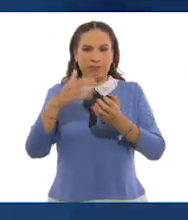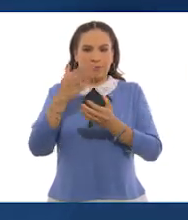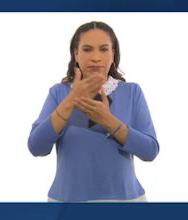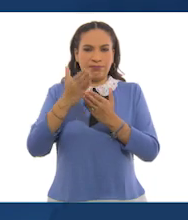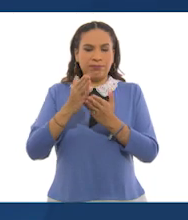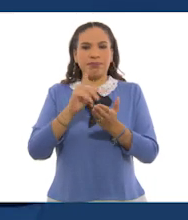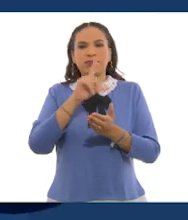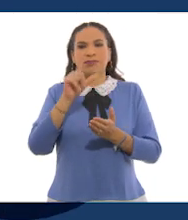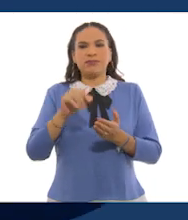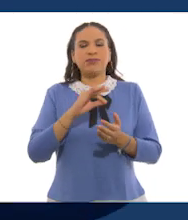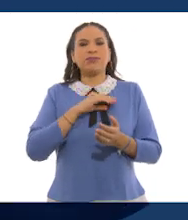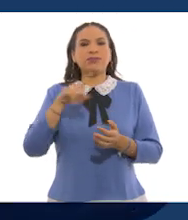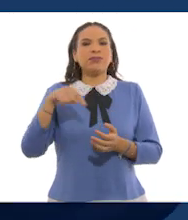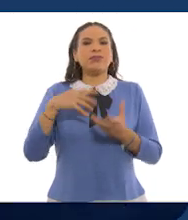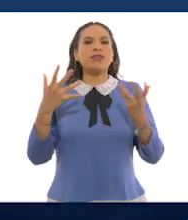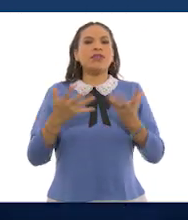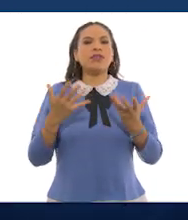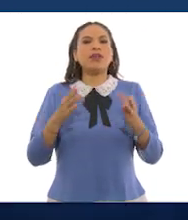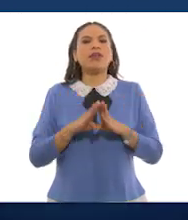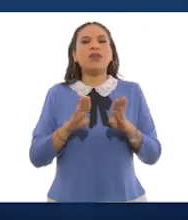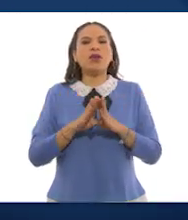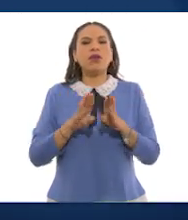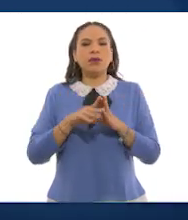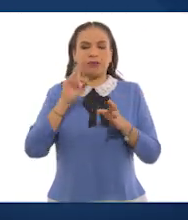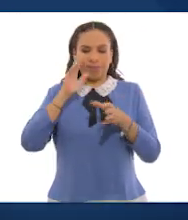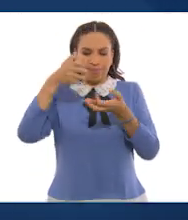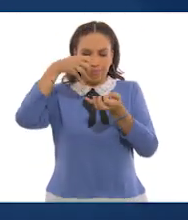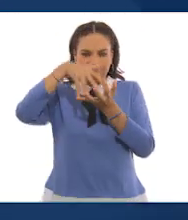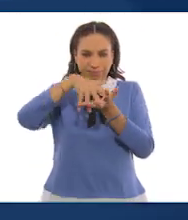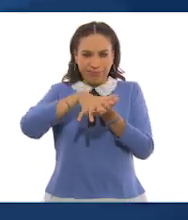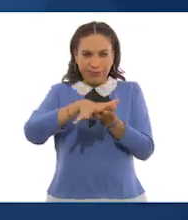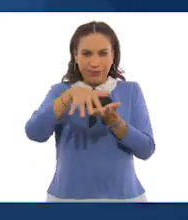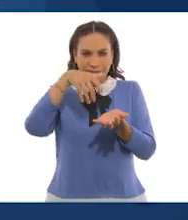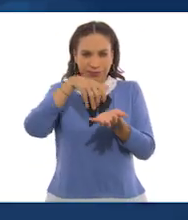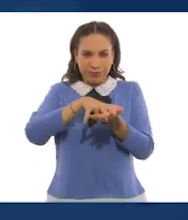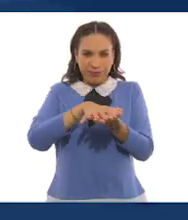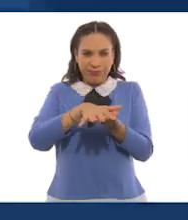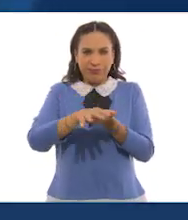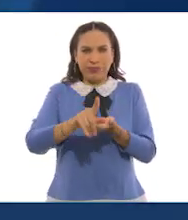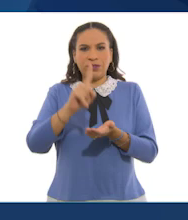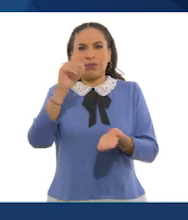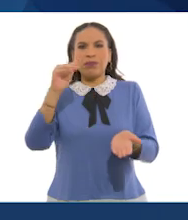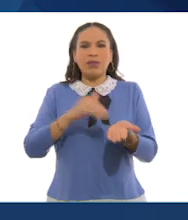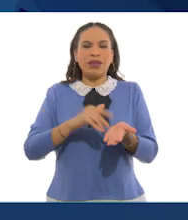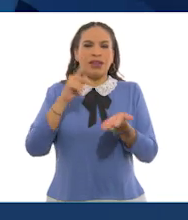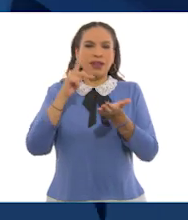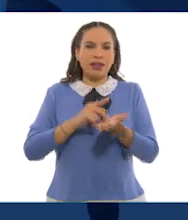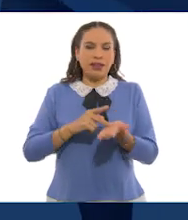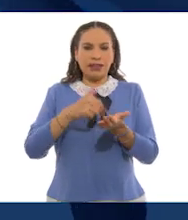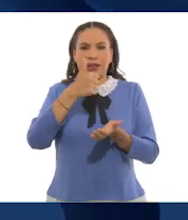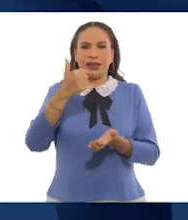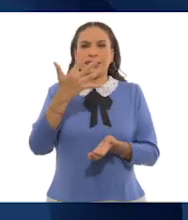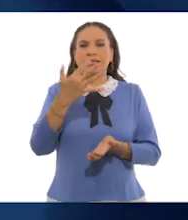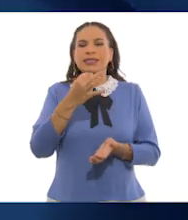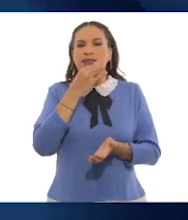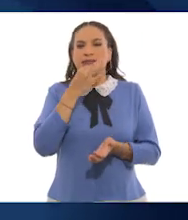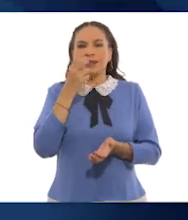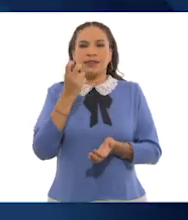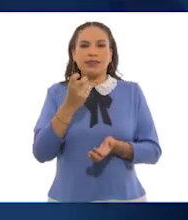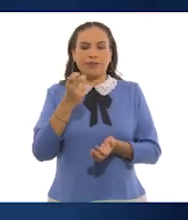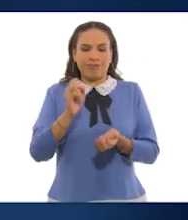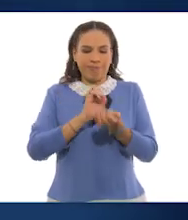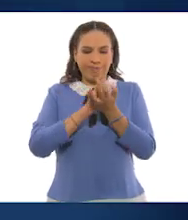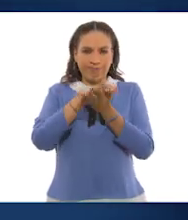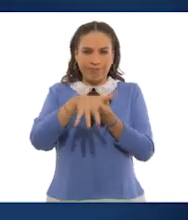Nosotros lo hacemos con una prensa que su capacidad es de una tonelada cada cinco minutos. Esta es una